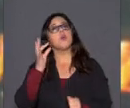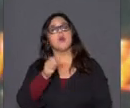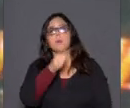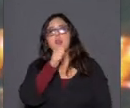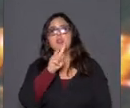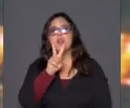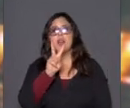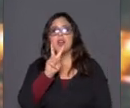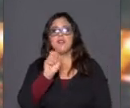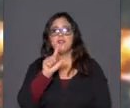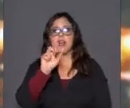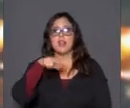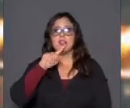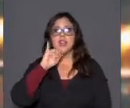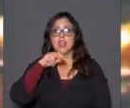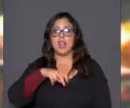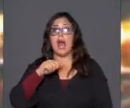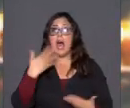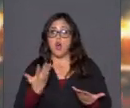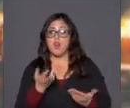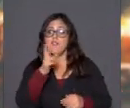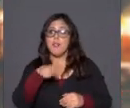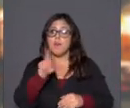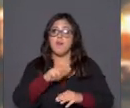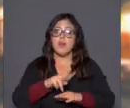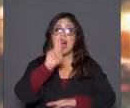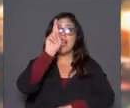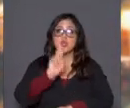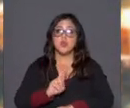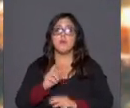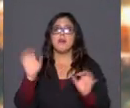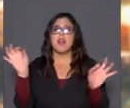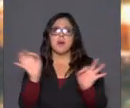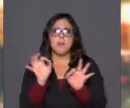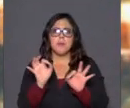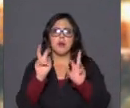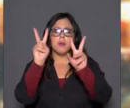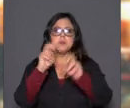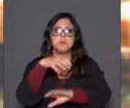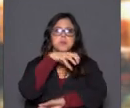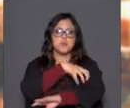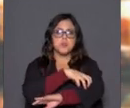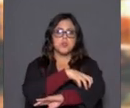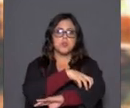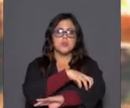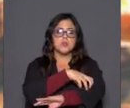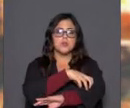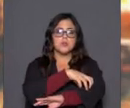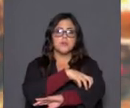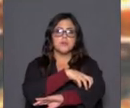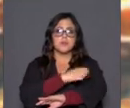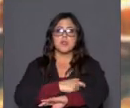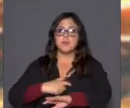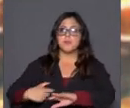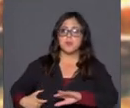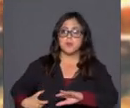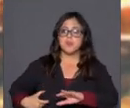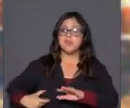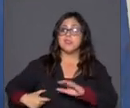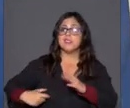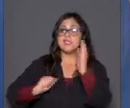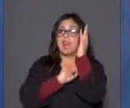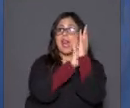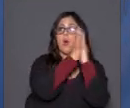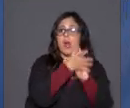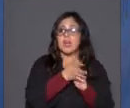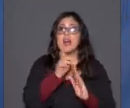Volvamos al sur del país para hablar con el gobernador de la región de la Araucanía, con Luciano Rivas, con quien ya estamos en